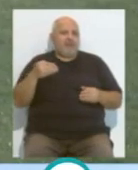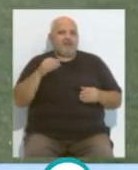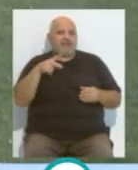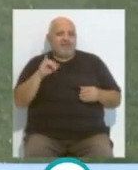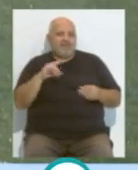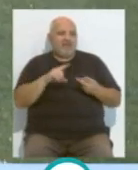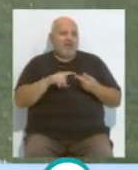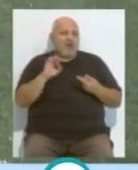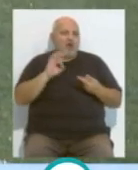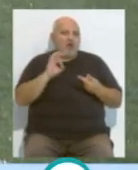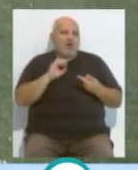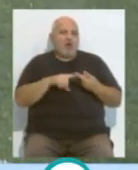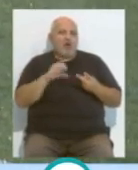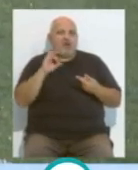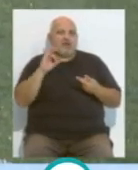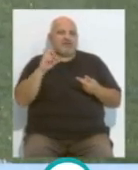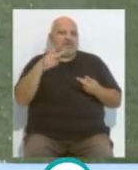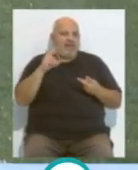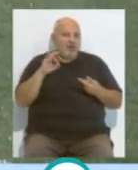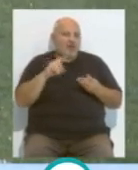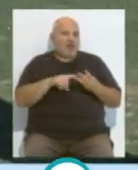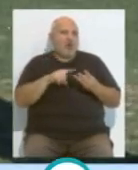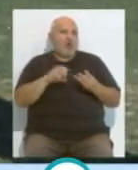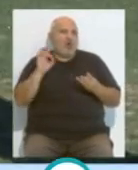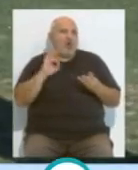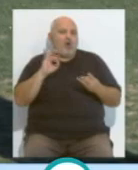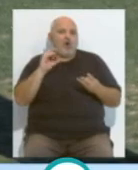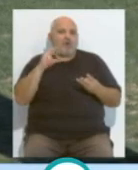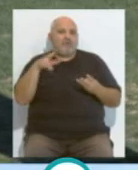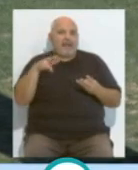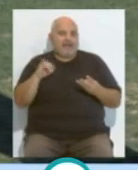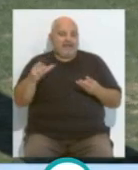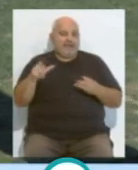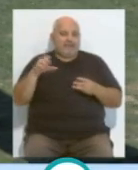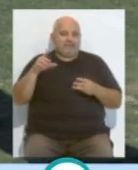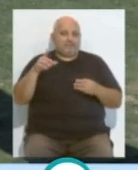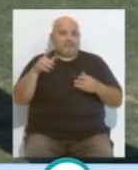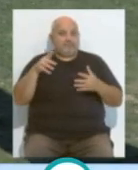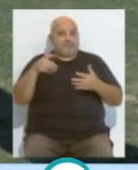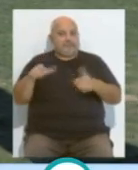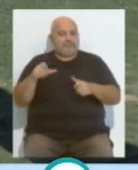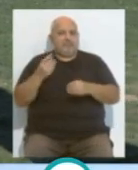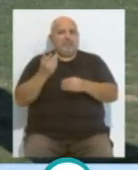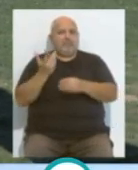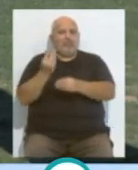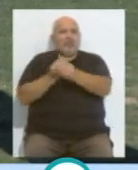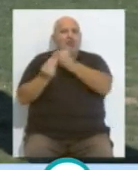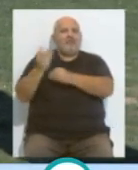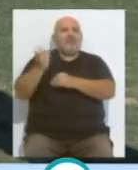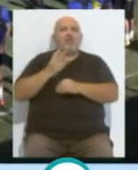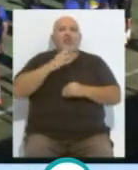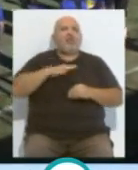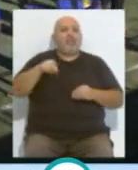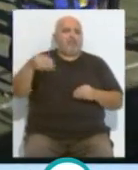Sánchez o Servando Sánchez o el propio José Mari, nacieron en la cantera del Cádiz,